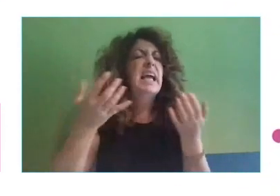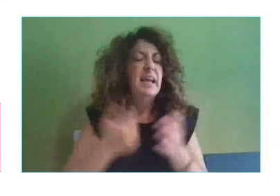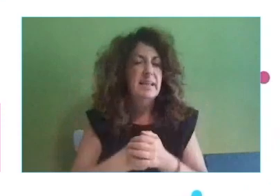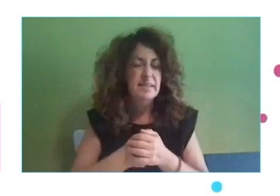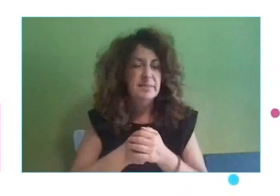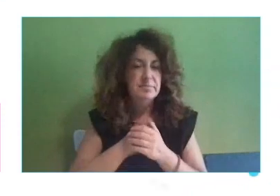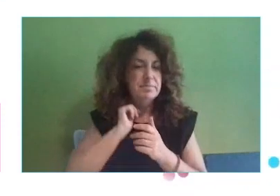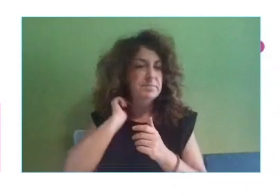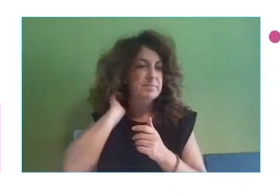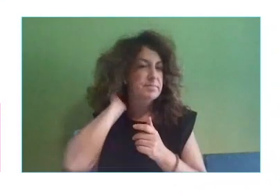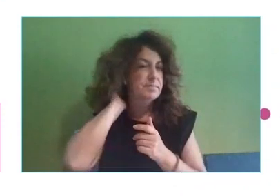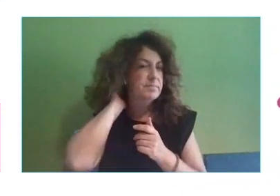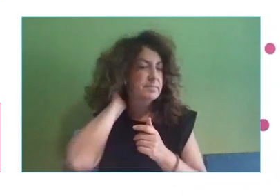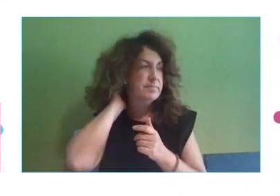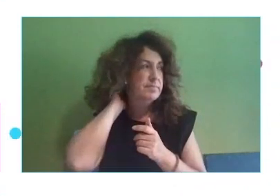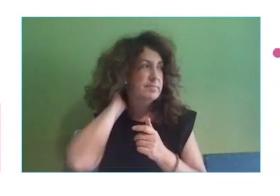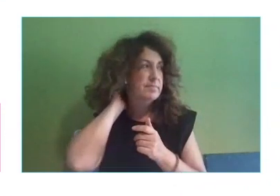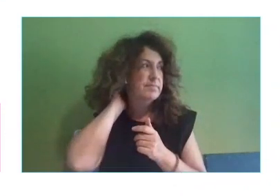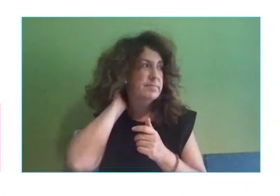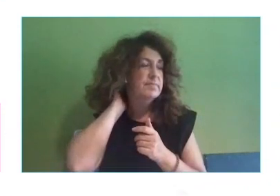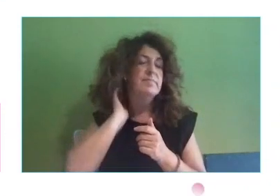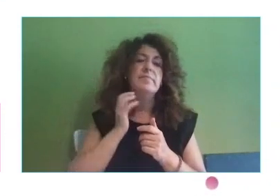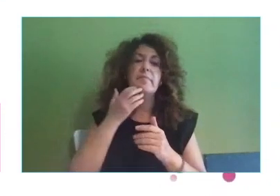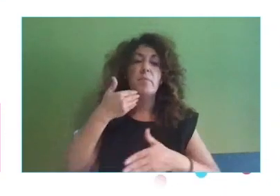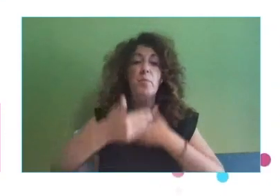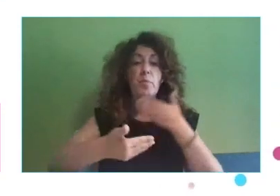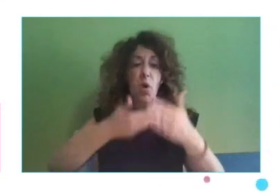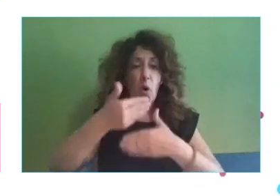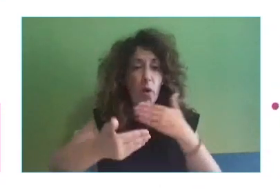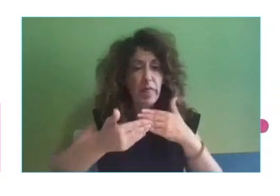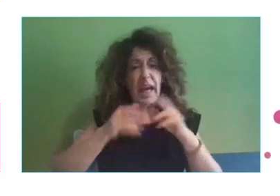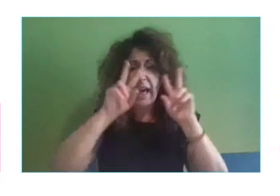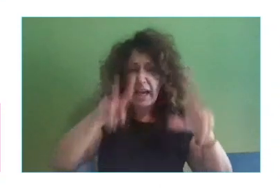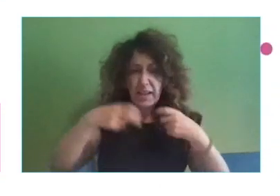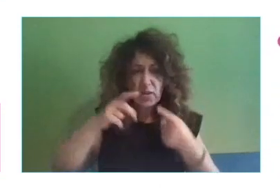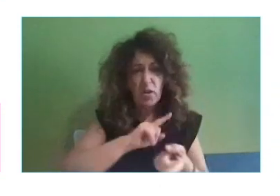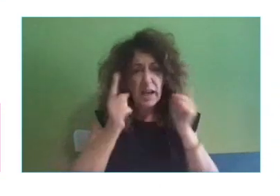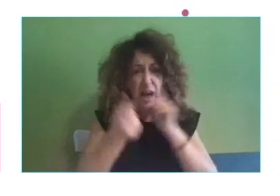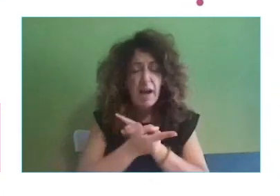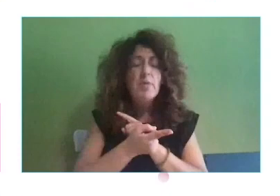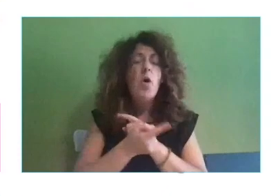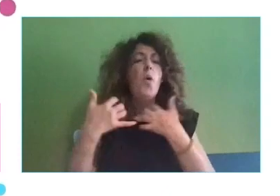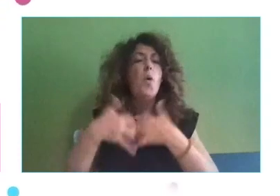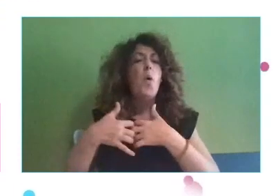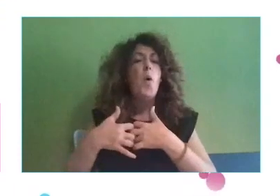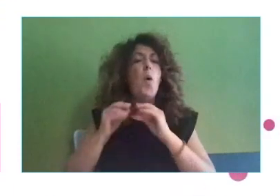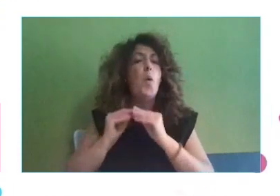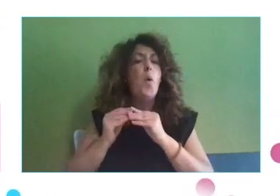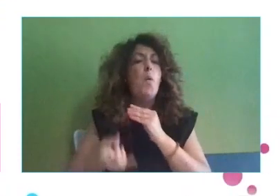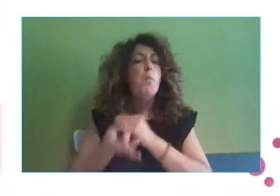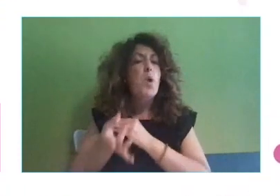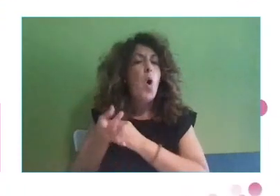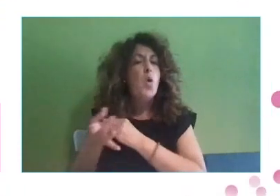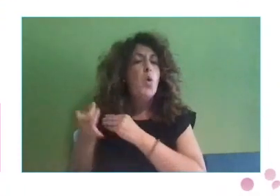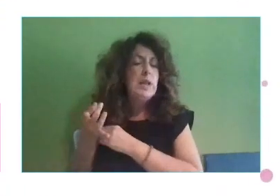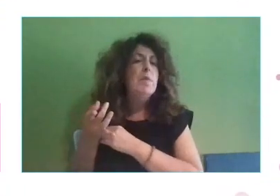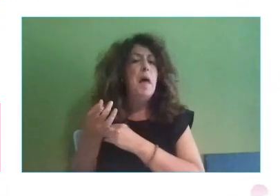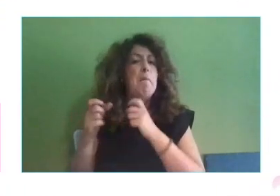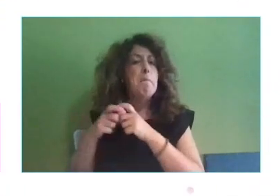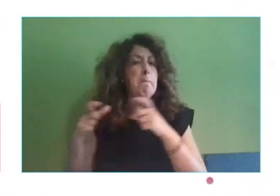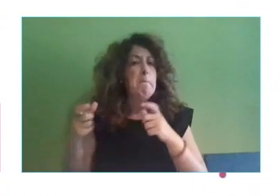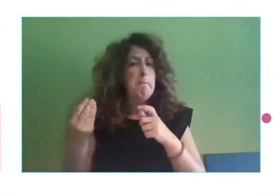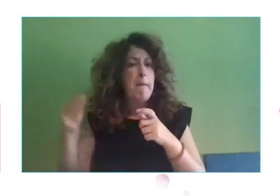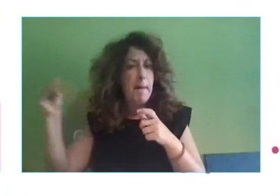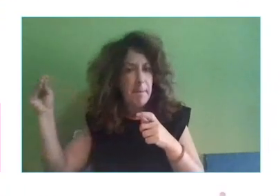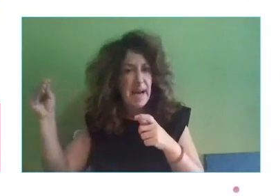rediseñar procesos, en incrementar la productividad. Pues es algo que la PyME va a ver y va a ver enseguida y va a tener